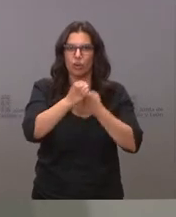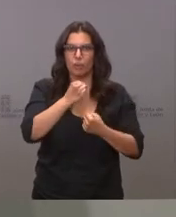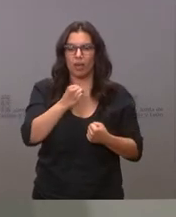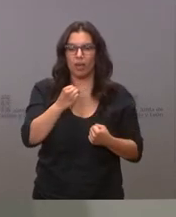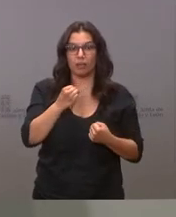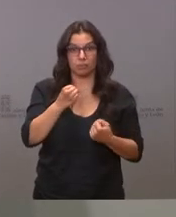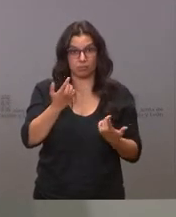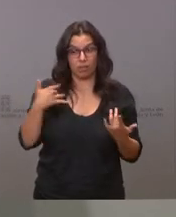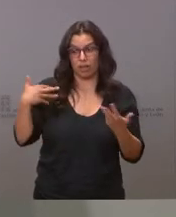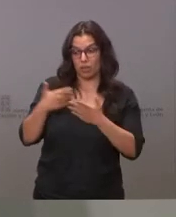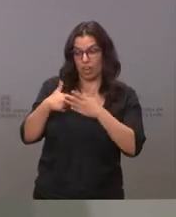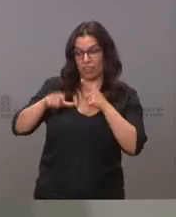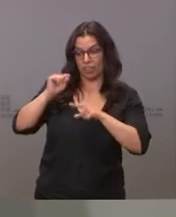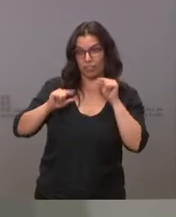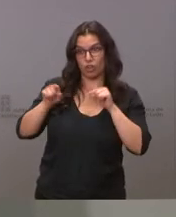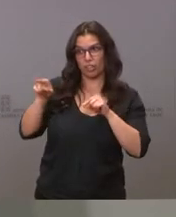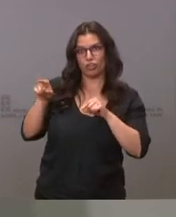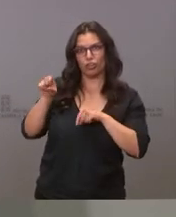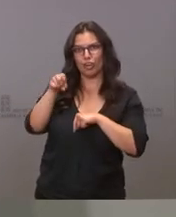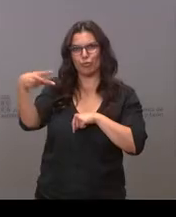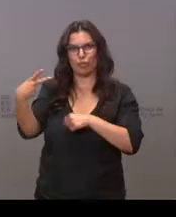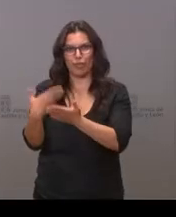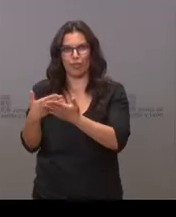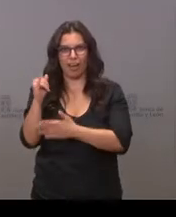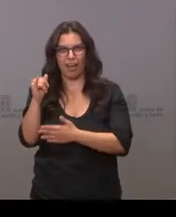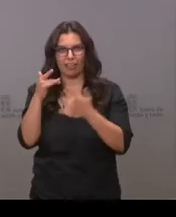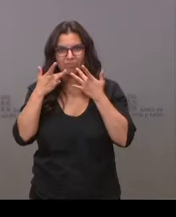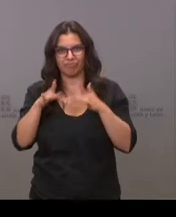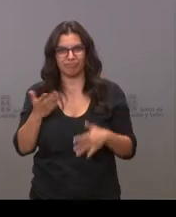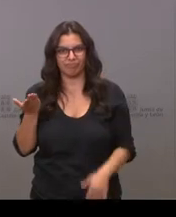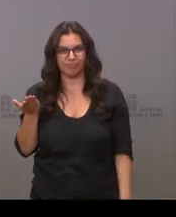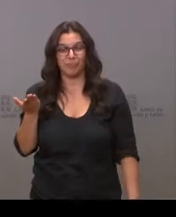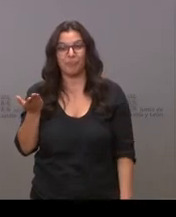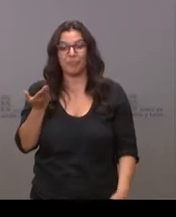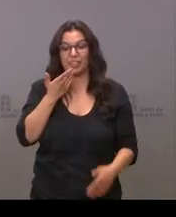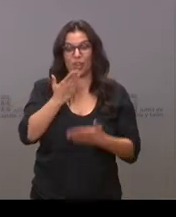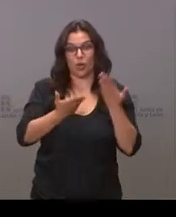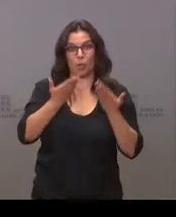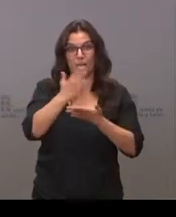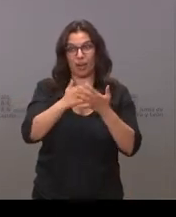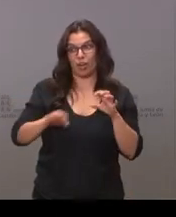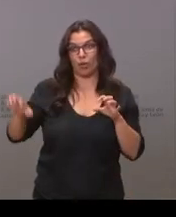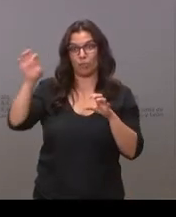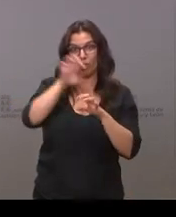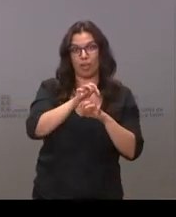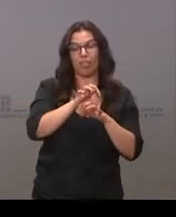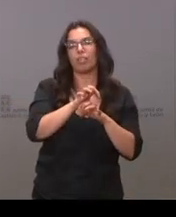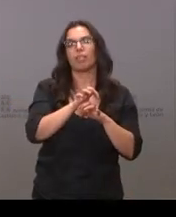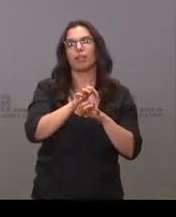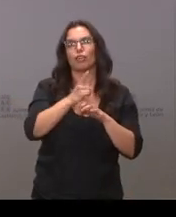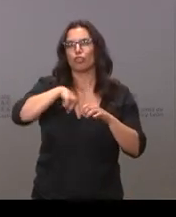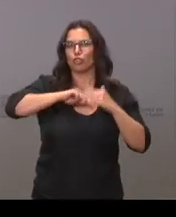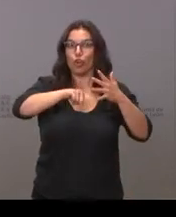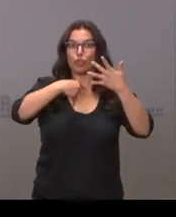resultados. Los resultados objetivos son que nuestra comunidad es la sexta comunidad en que hay una mayor bajada interanual de